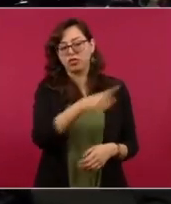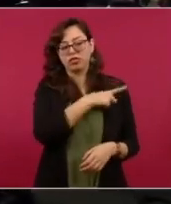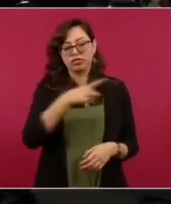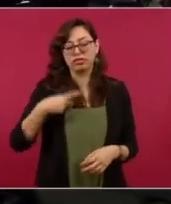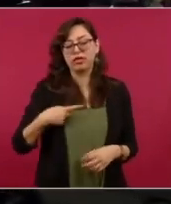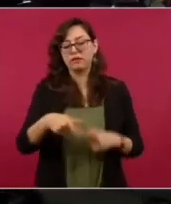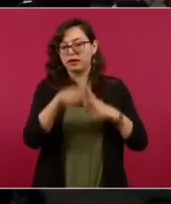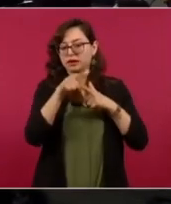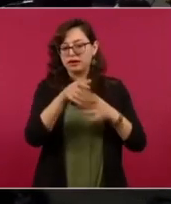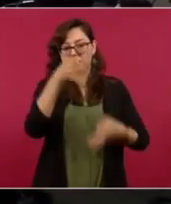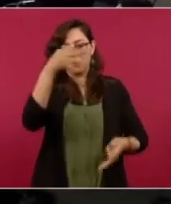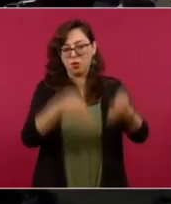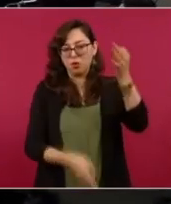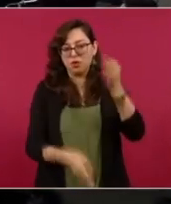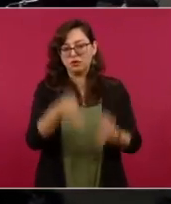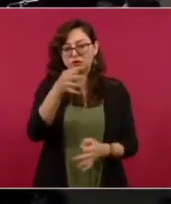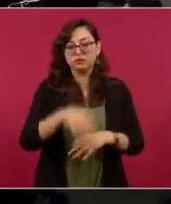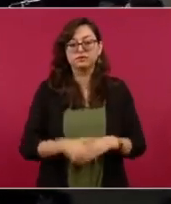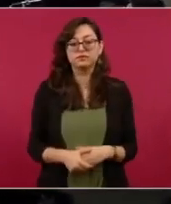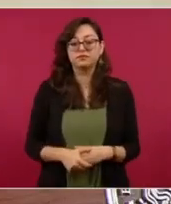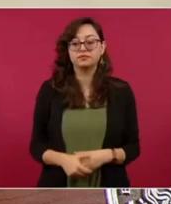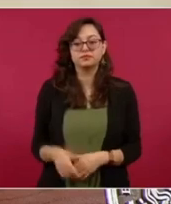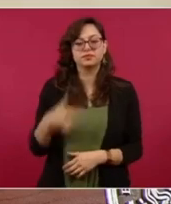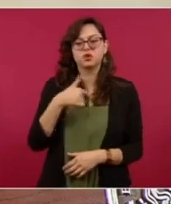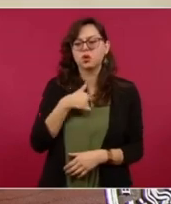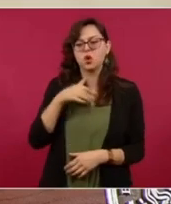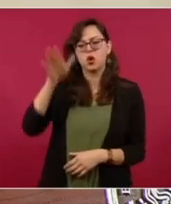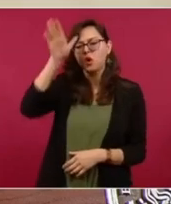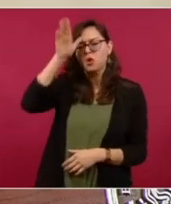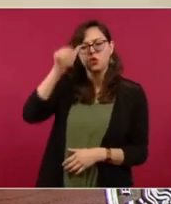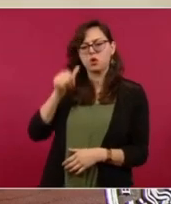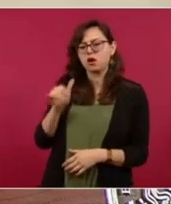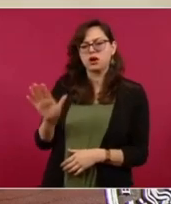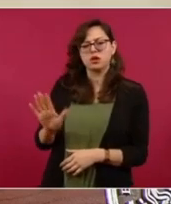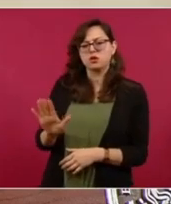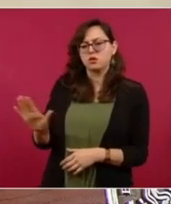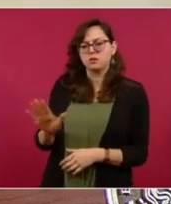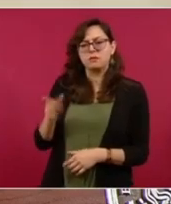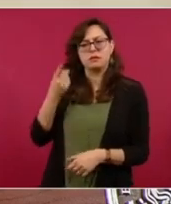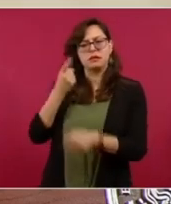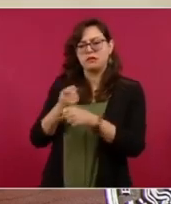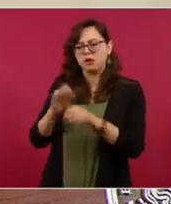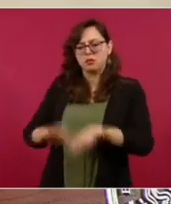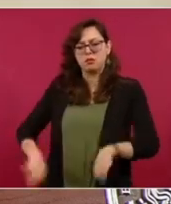coincido en eso, yo lo que creo es que tenemos que tener todos los elementos